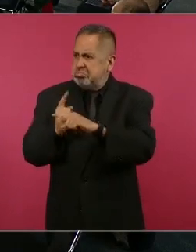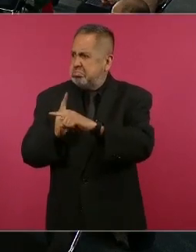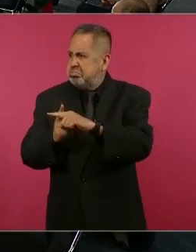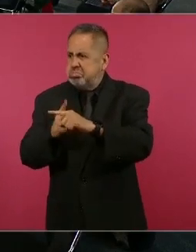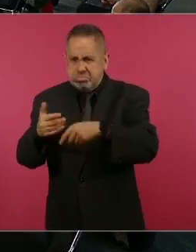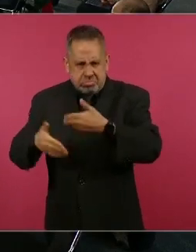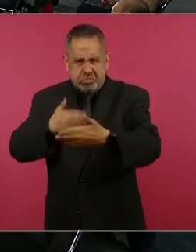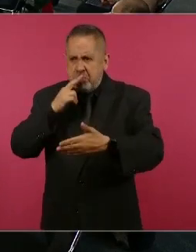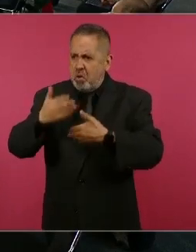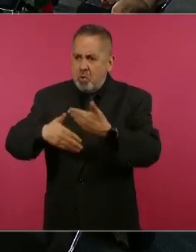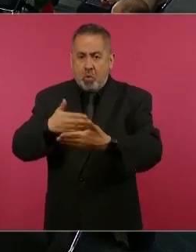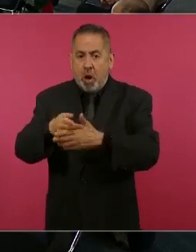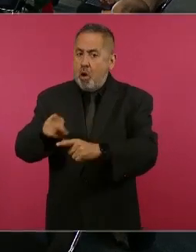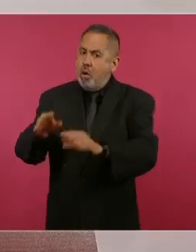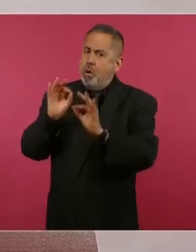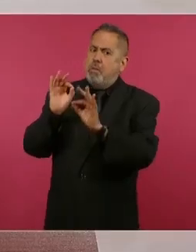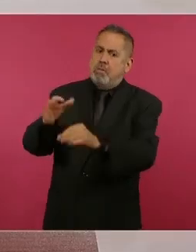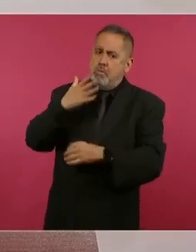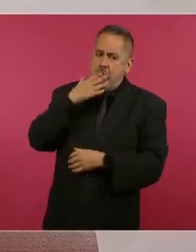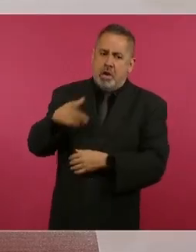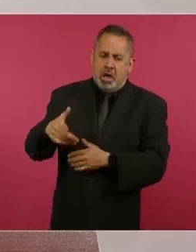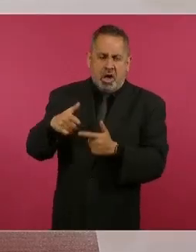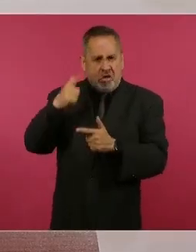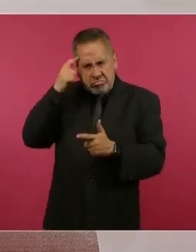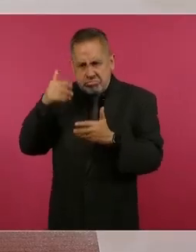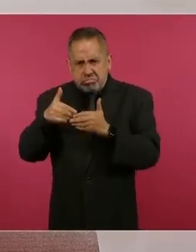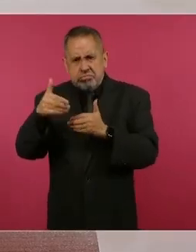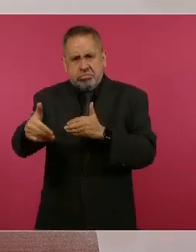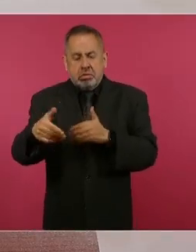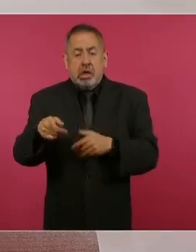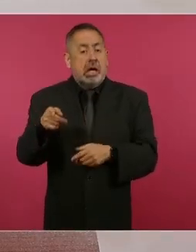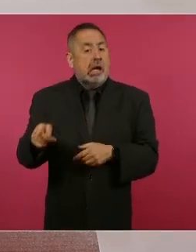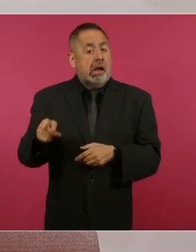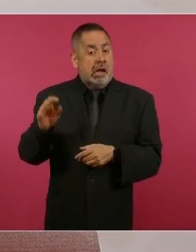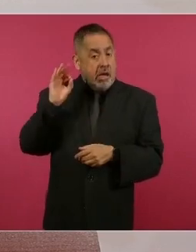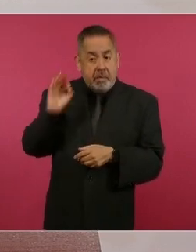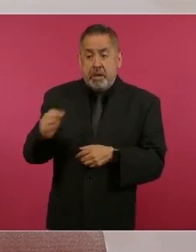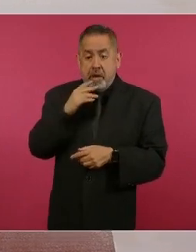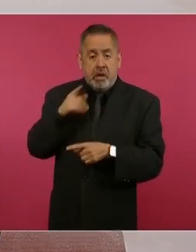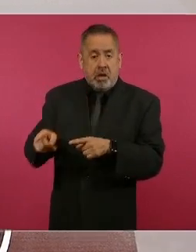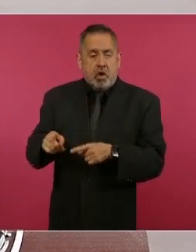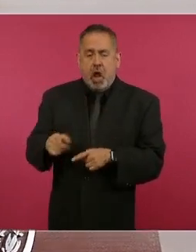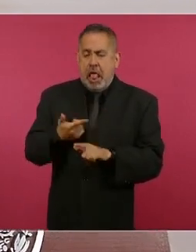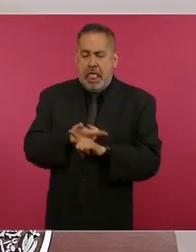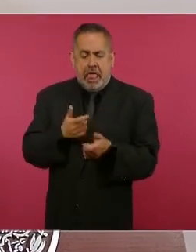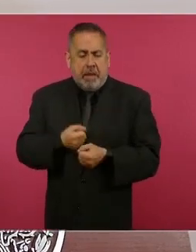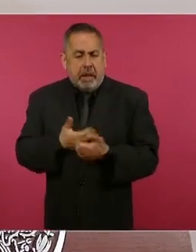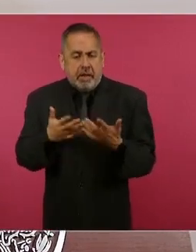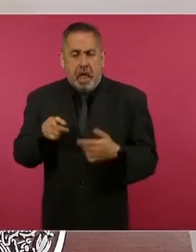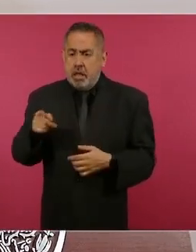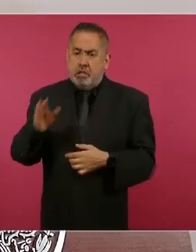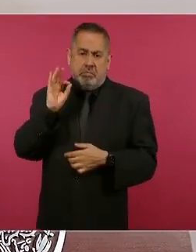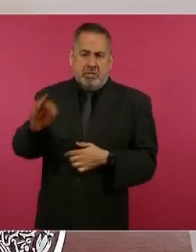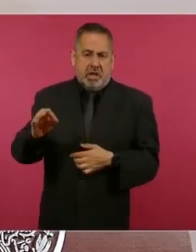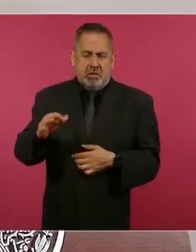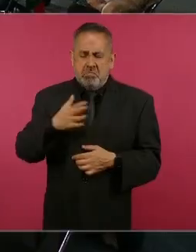avanzados en cuanto al ejercicio de sus libertades